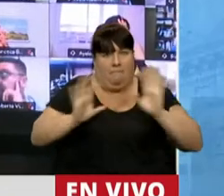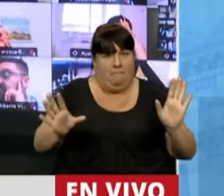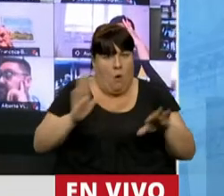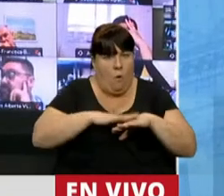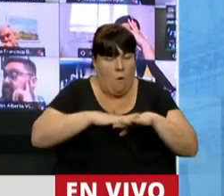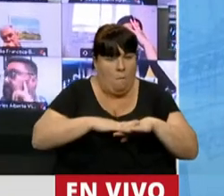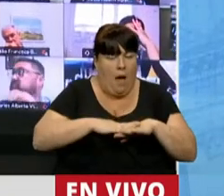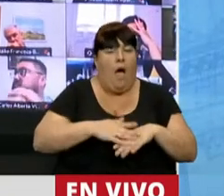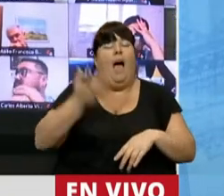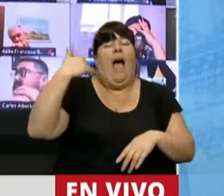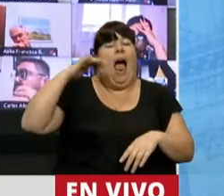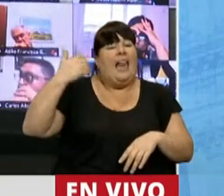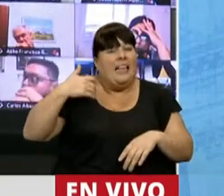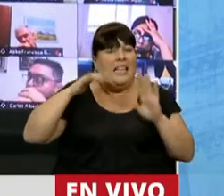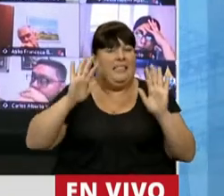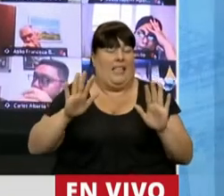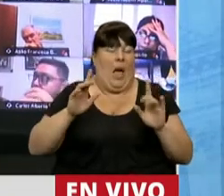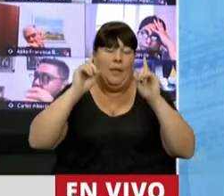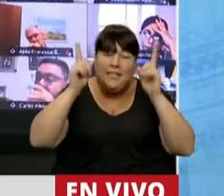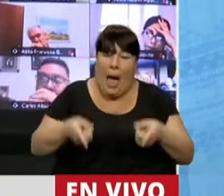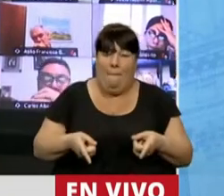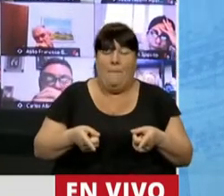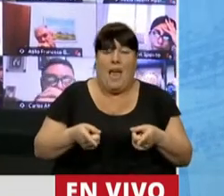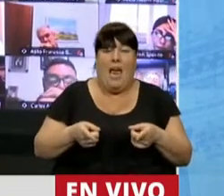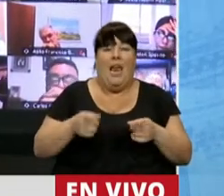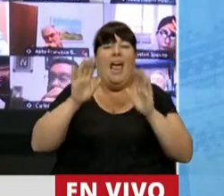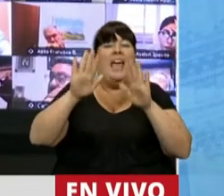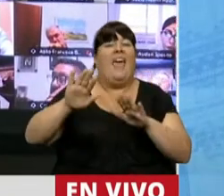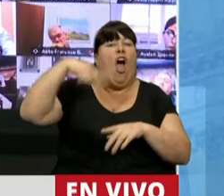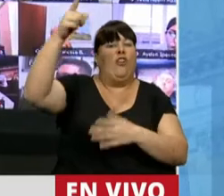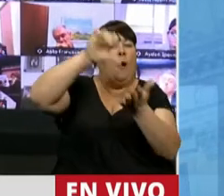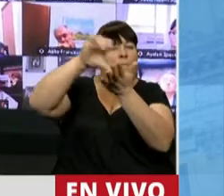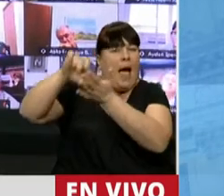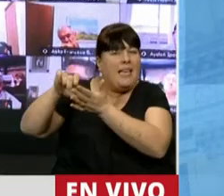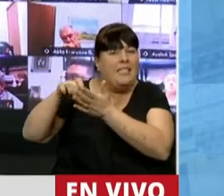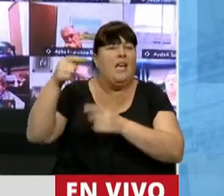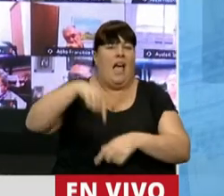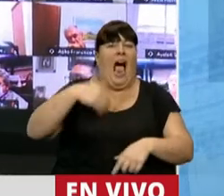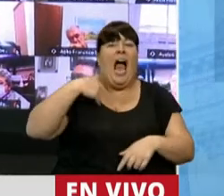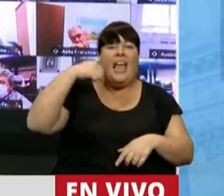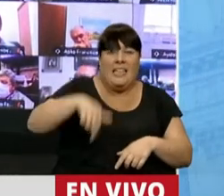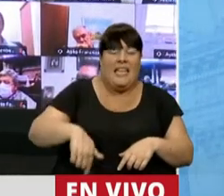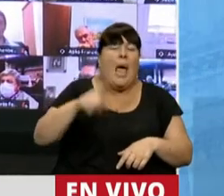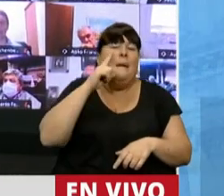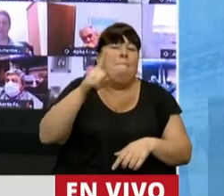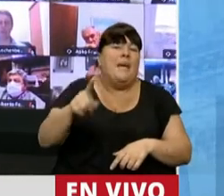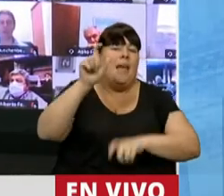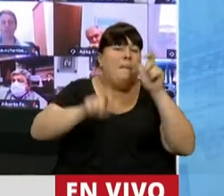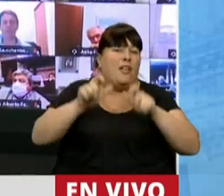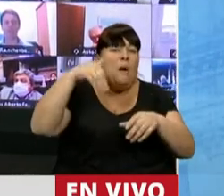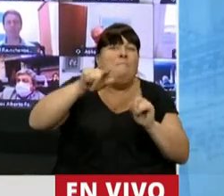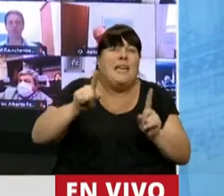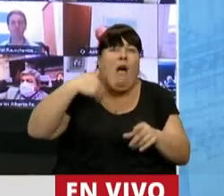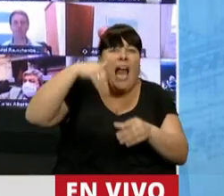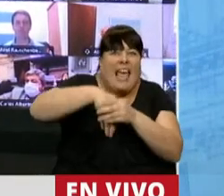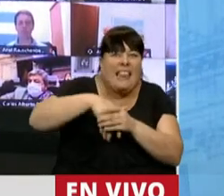Hemos pasado de un país, además, que tenía varados en el exterior, a un país que tiene hoy miles de varados dentro